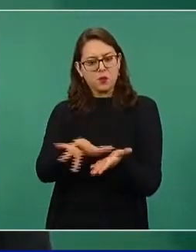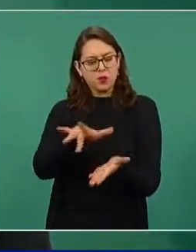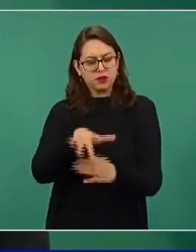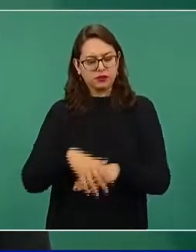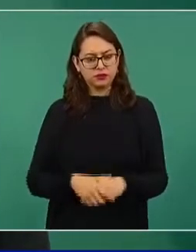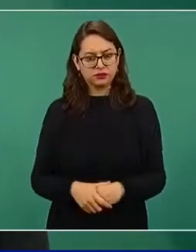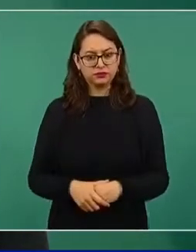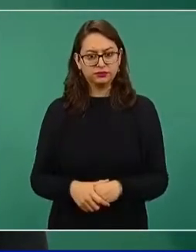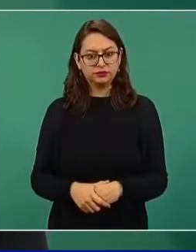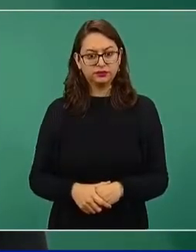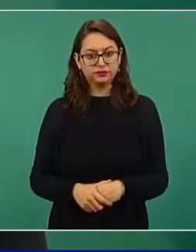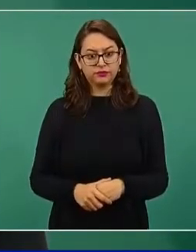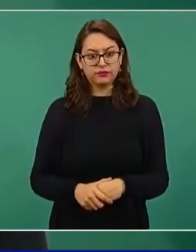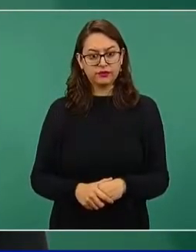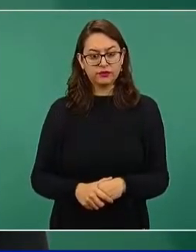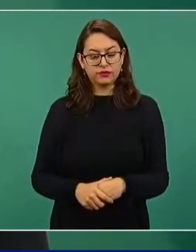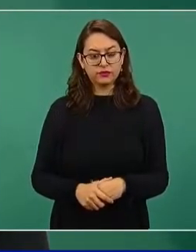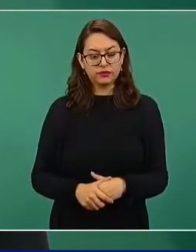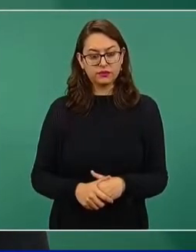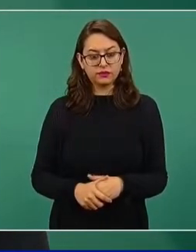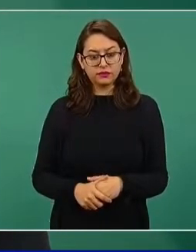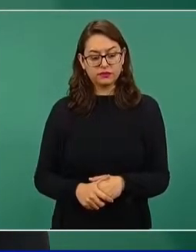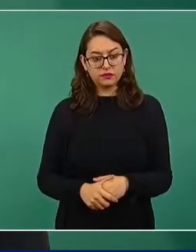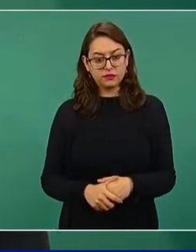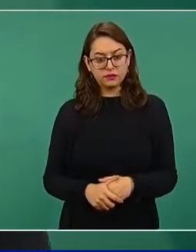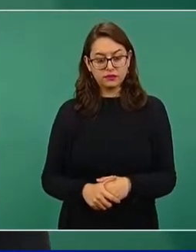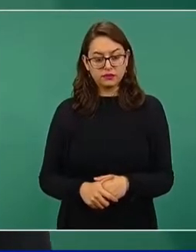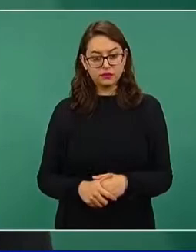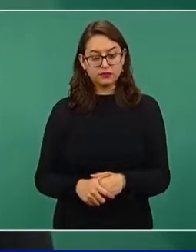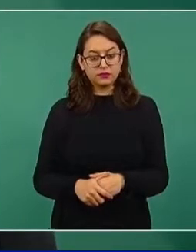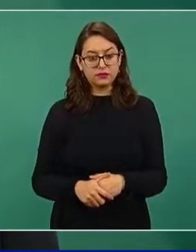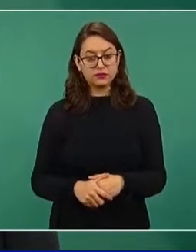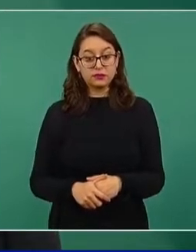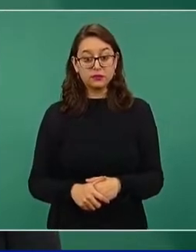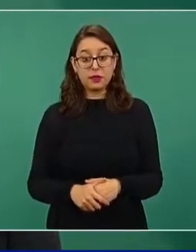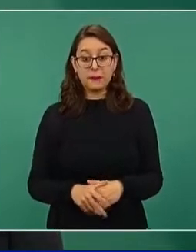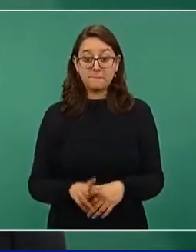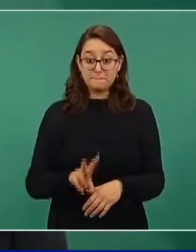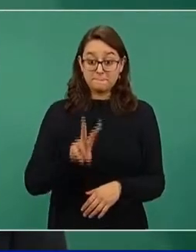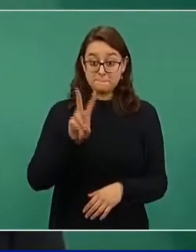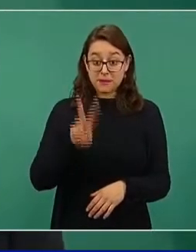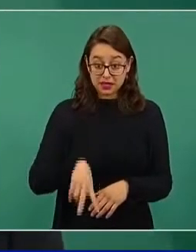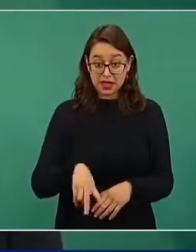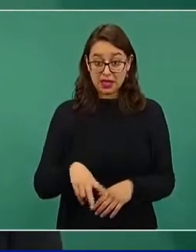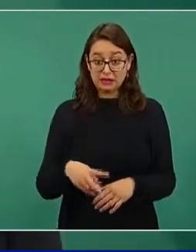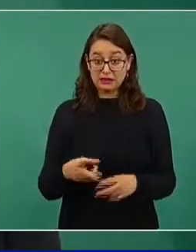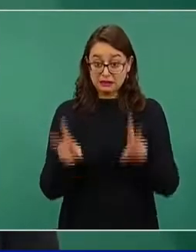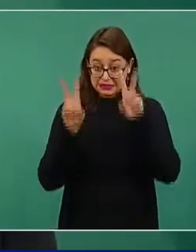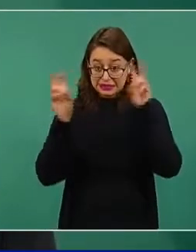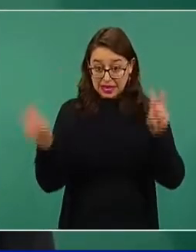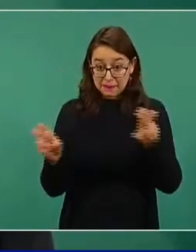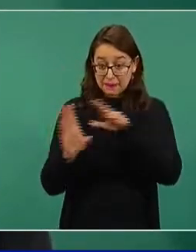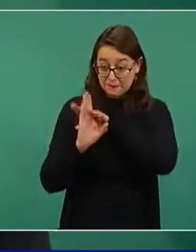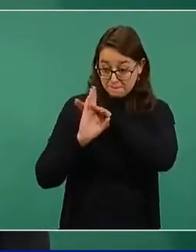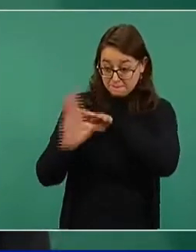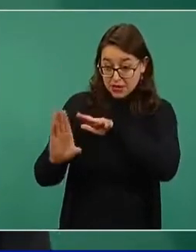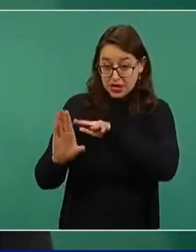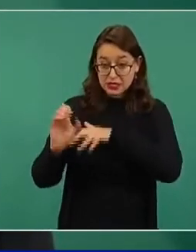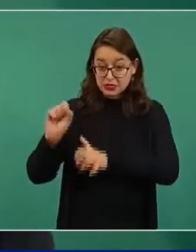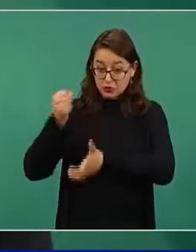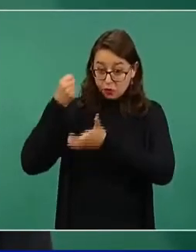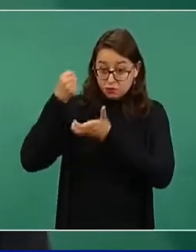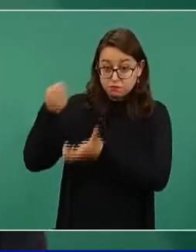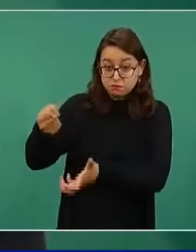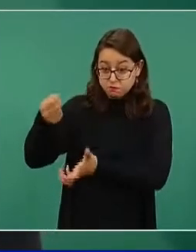que esté destinando tantos recursos en proporción a su